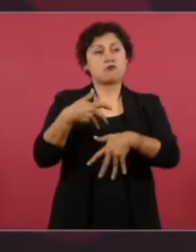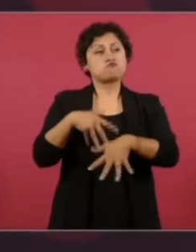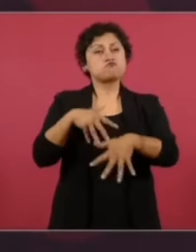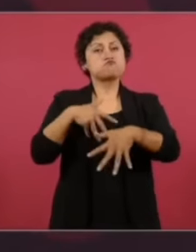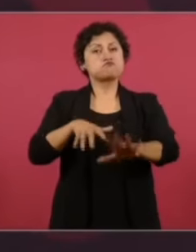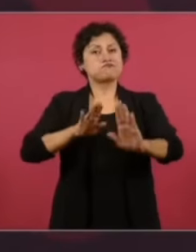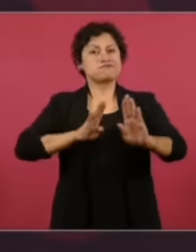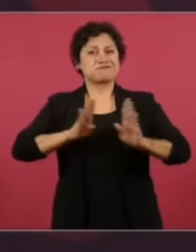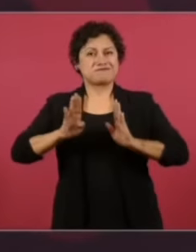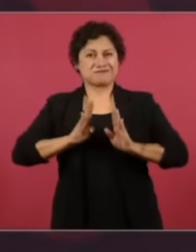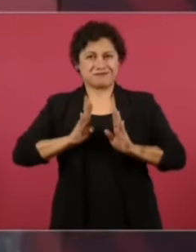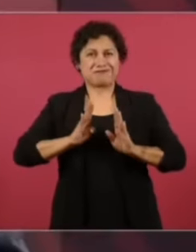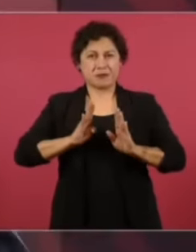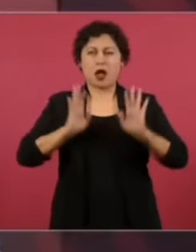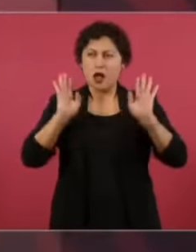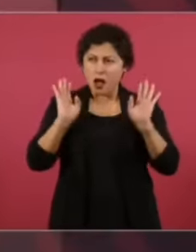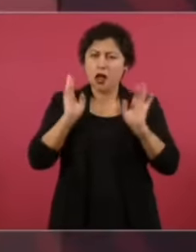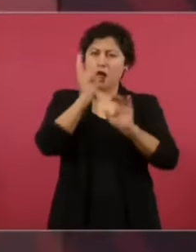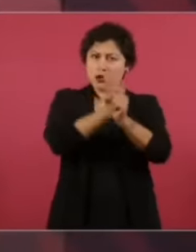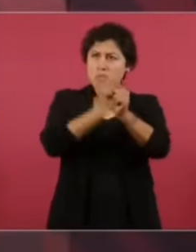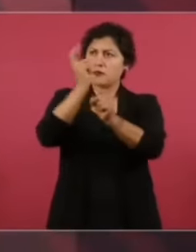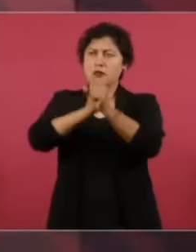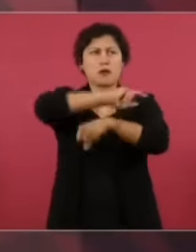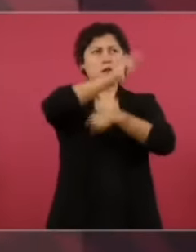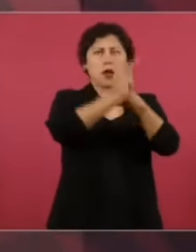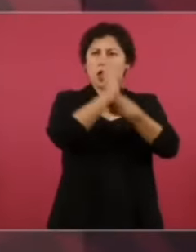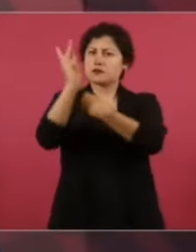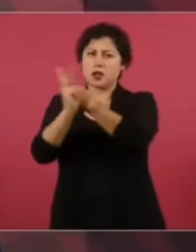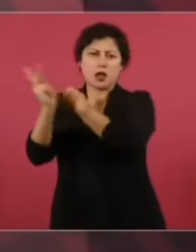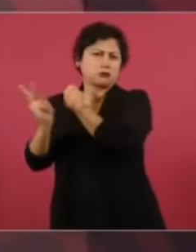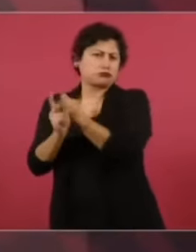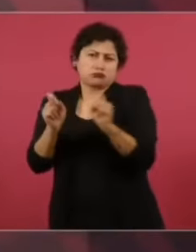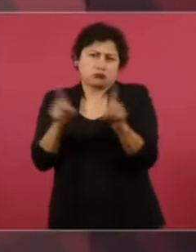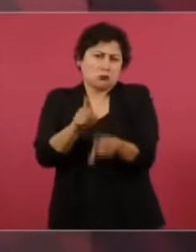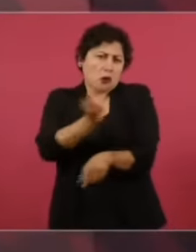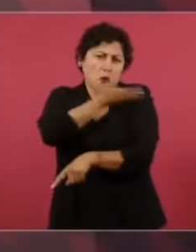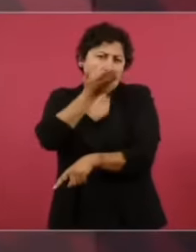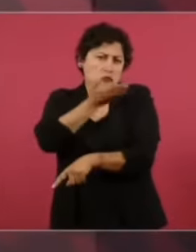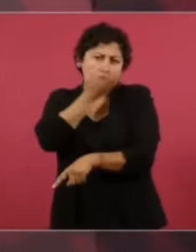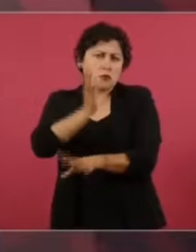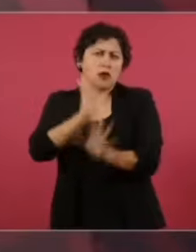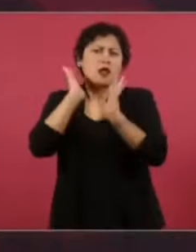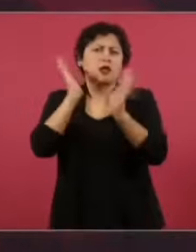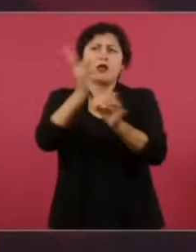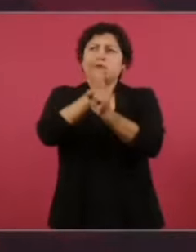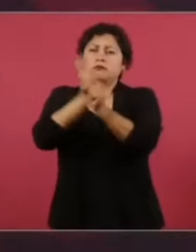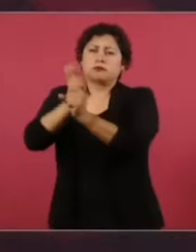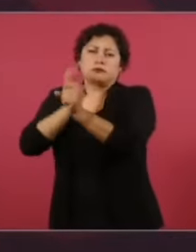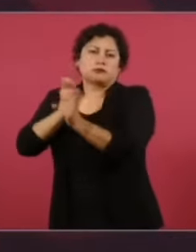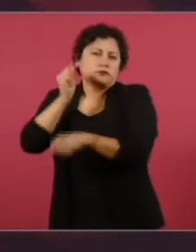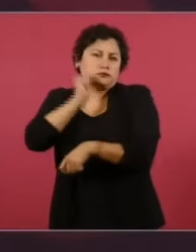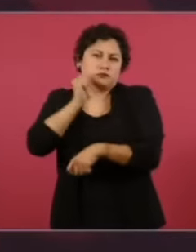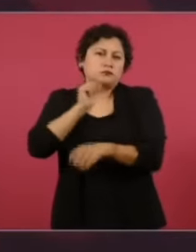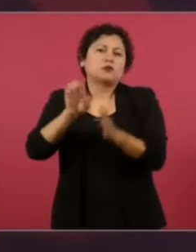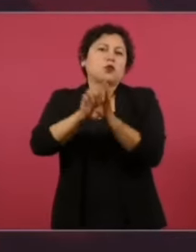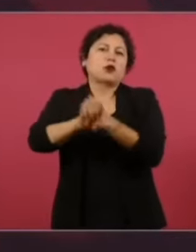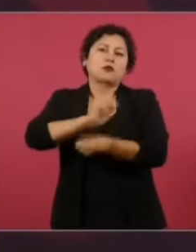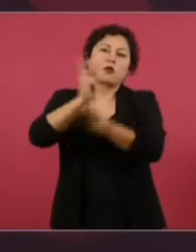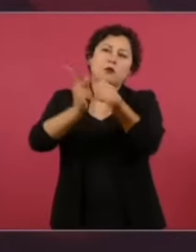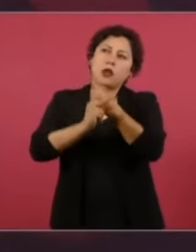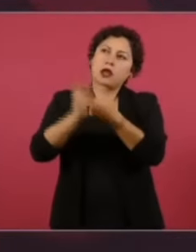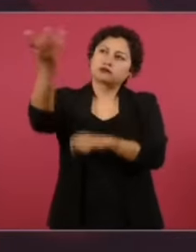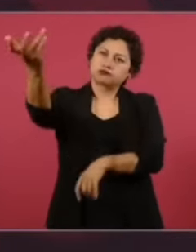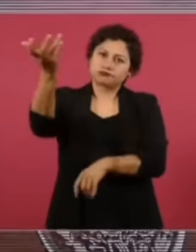a países que siempre invitamos para que participen, que venga una delegación y que